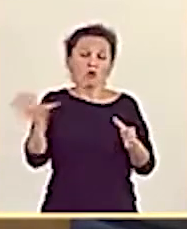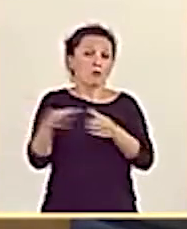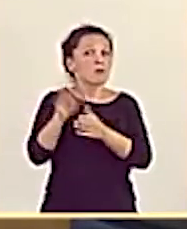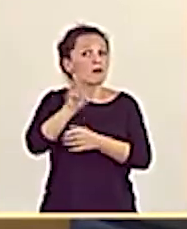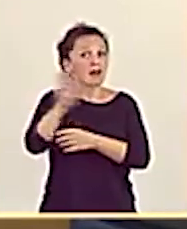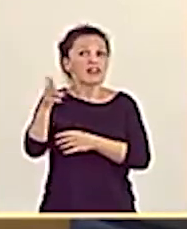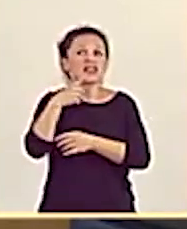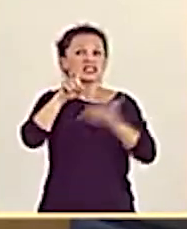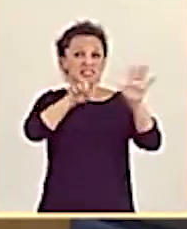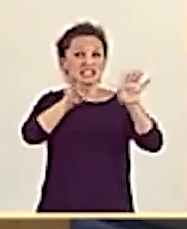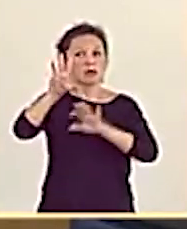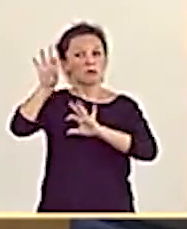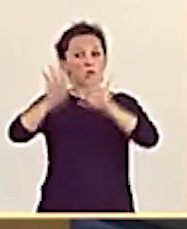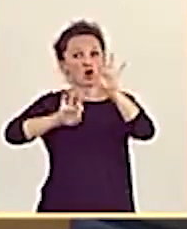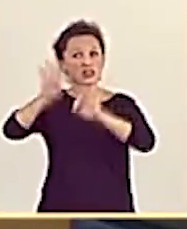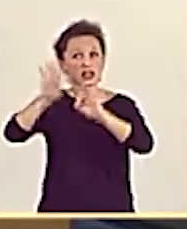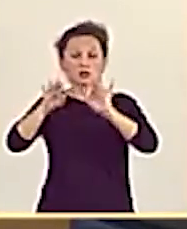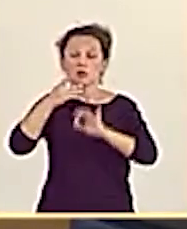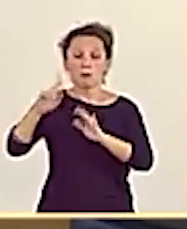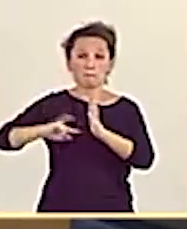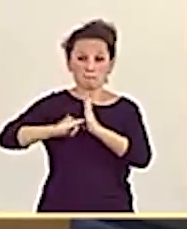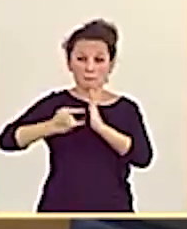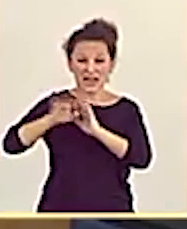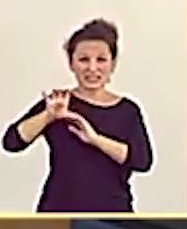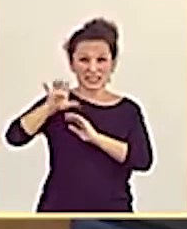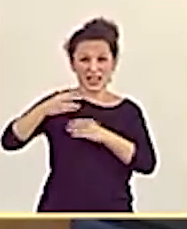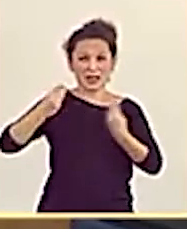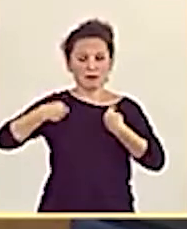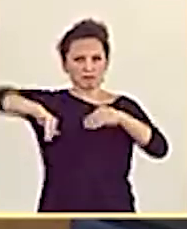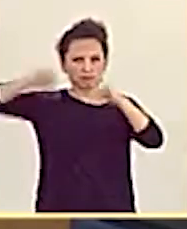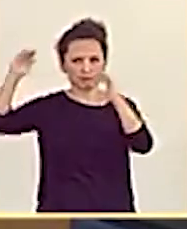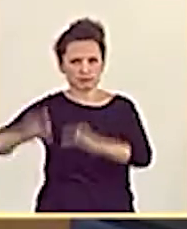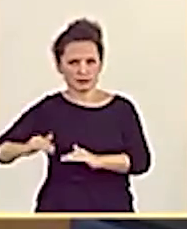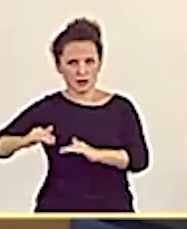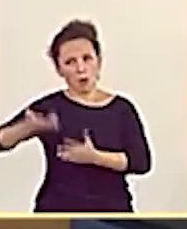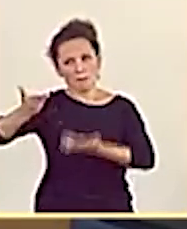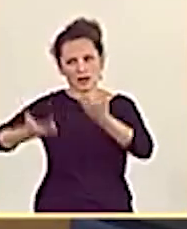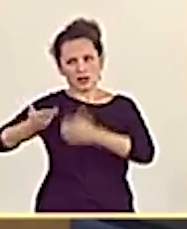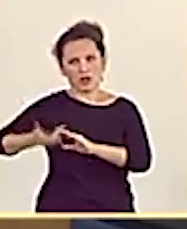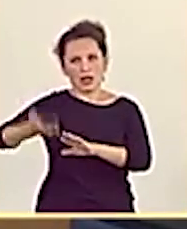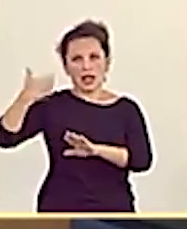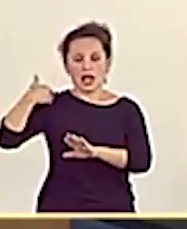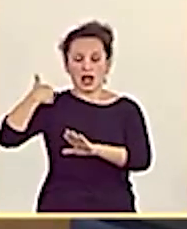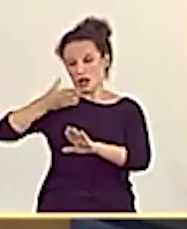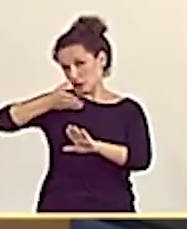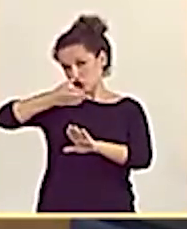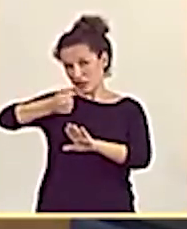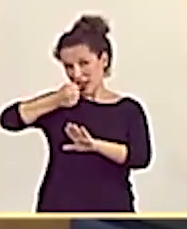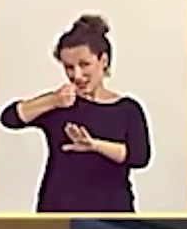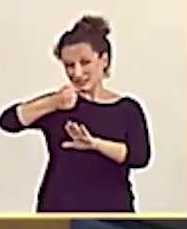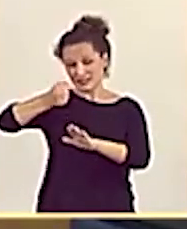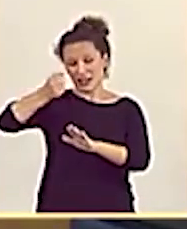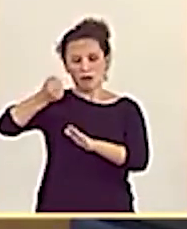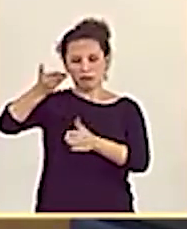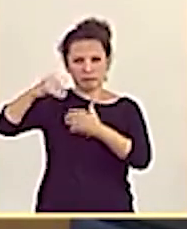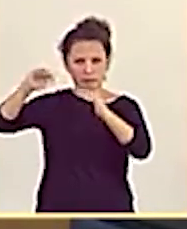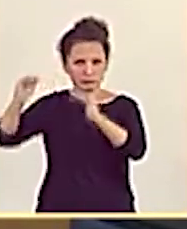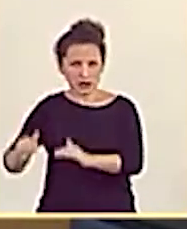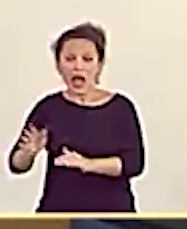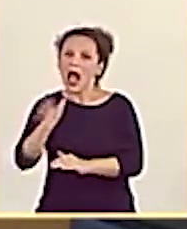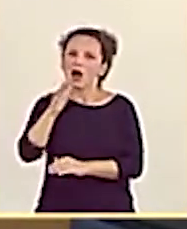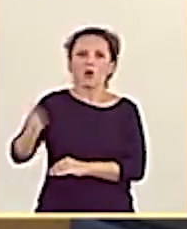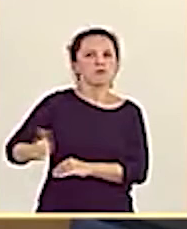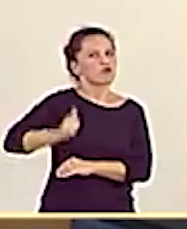63% el plan estatal de vivienda, de acuerdo a lo que el último gobierno socialista llevaba planteado. Ahora es una buena oportunidad en el